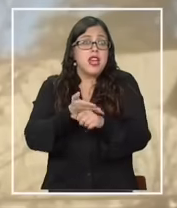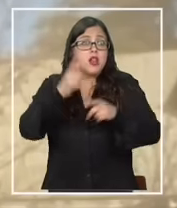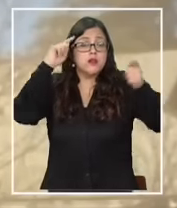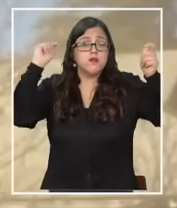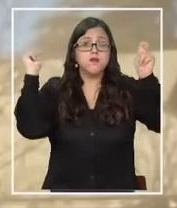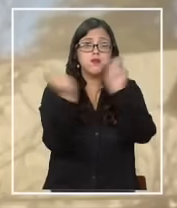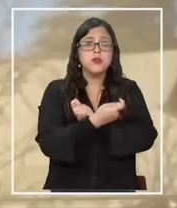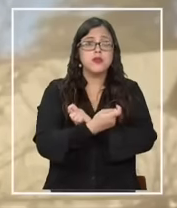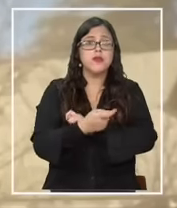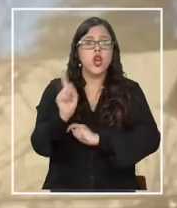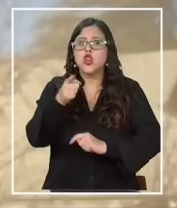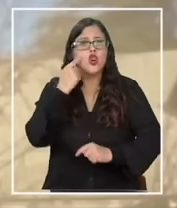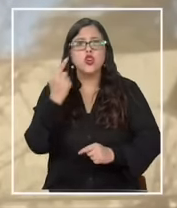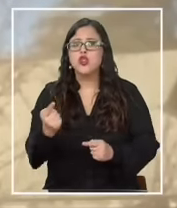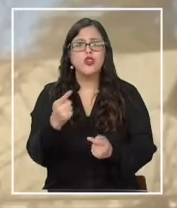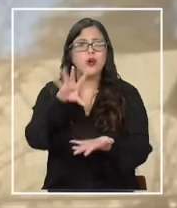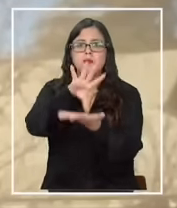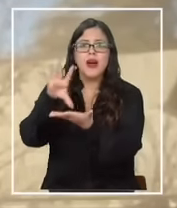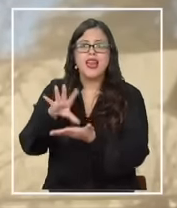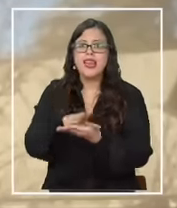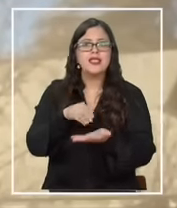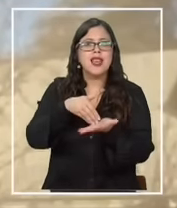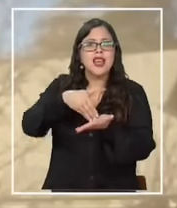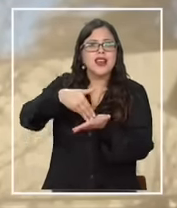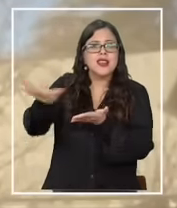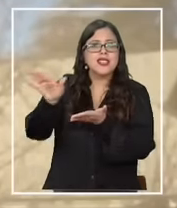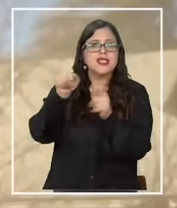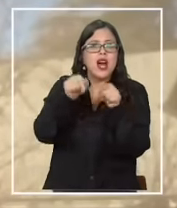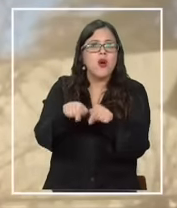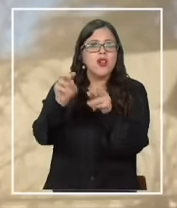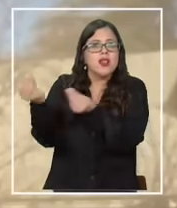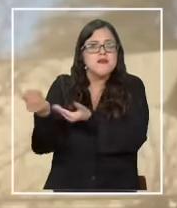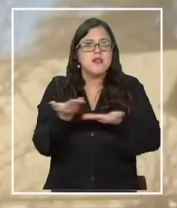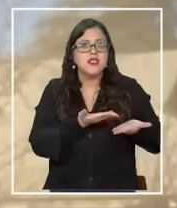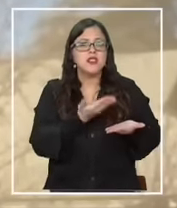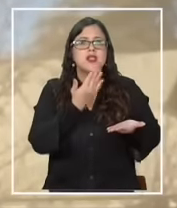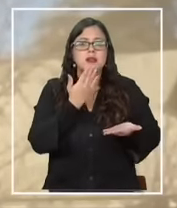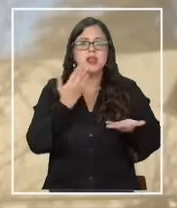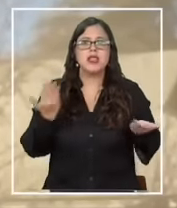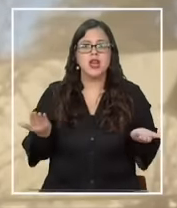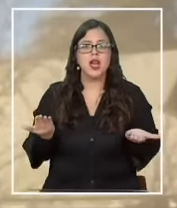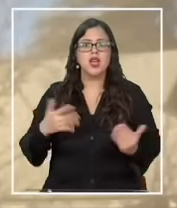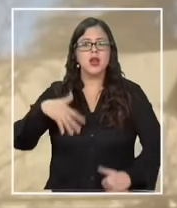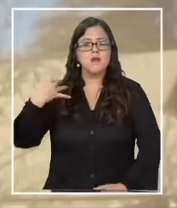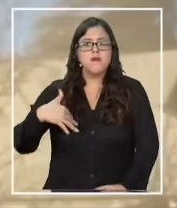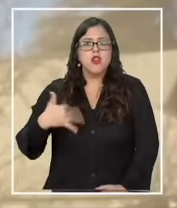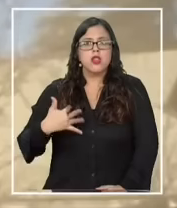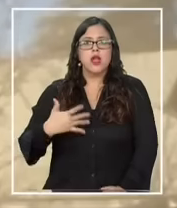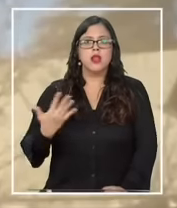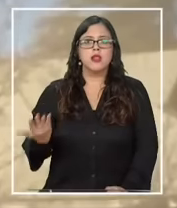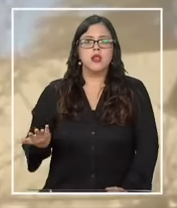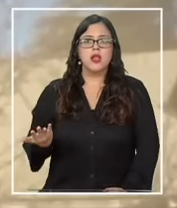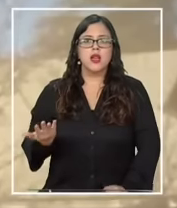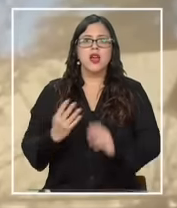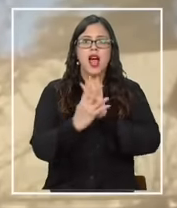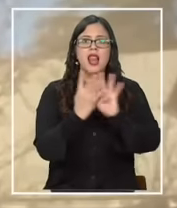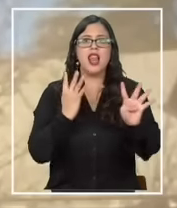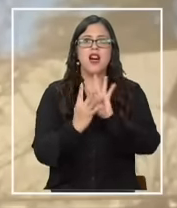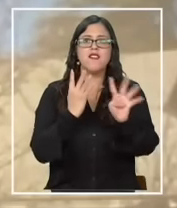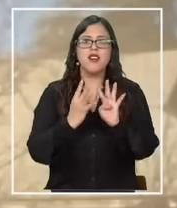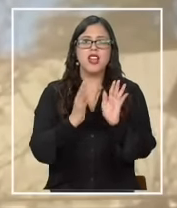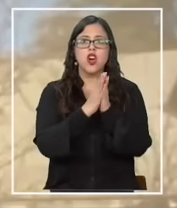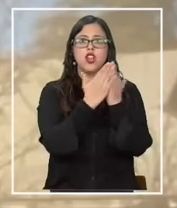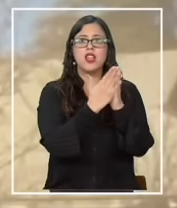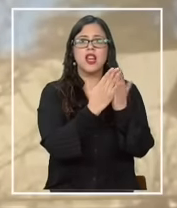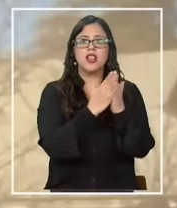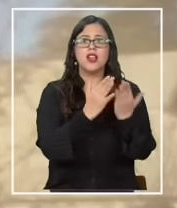conozco países que hayan rechazado este tipo de invitaciones y particularmente una invitación tan relevante como es la feria del